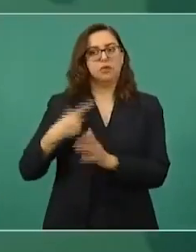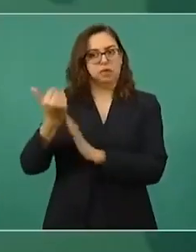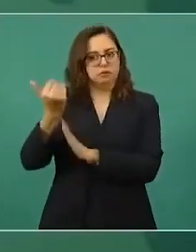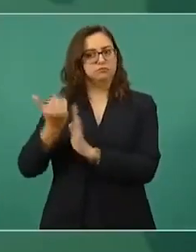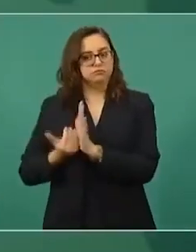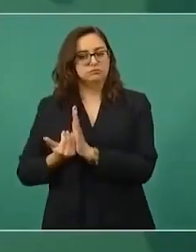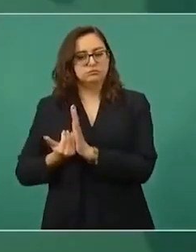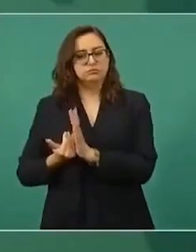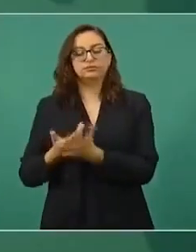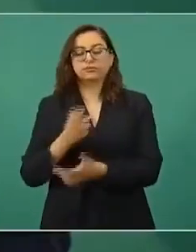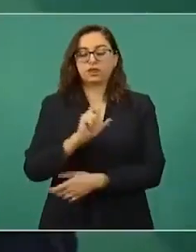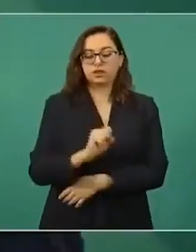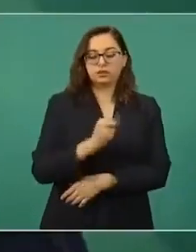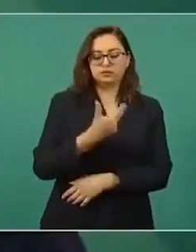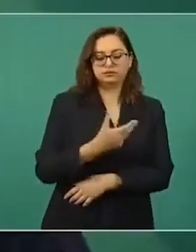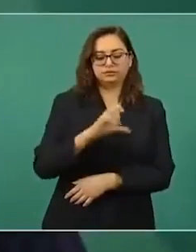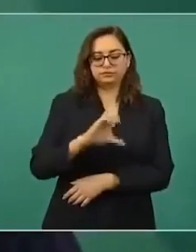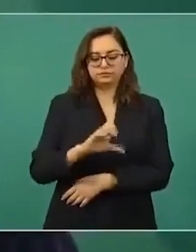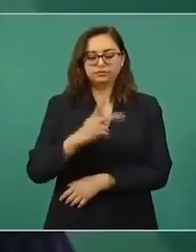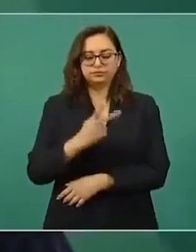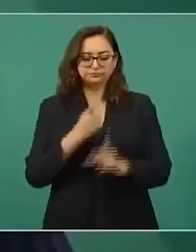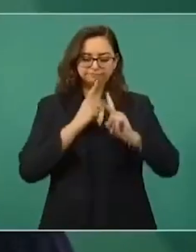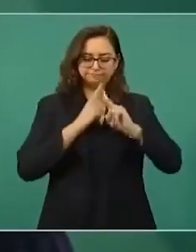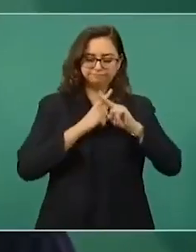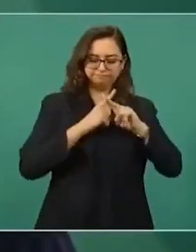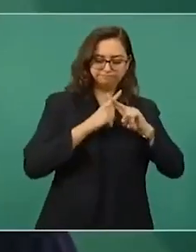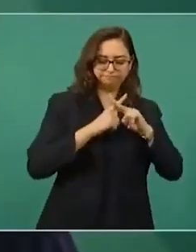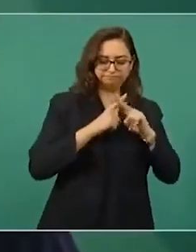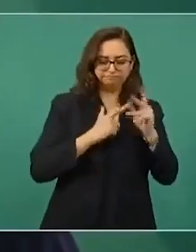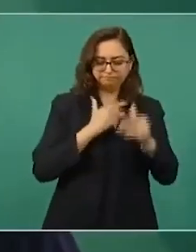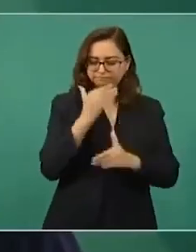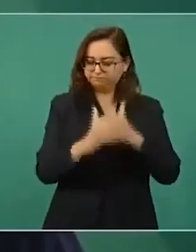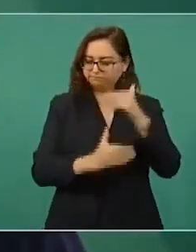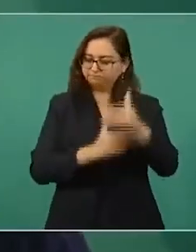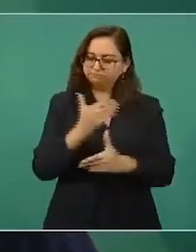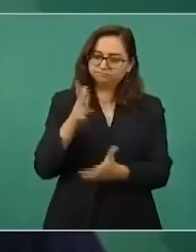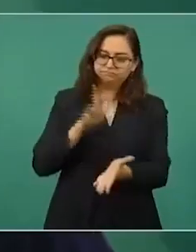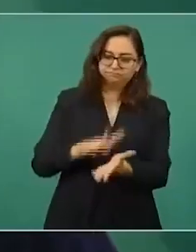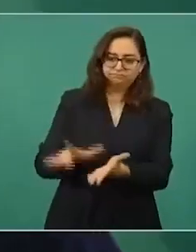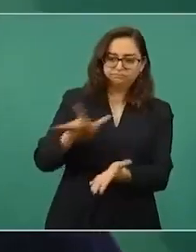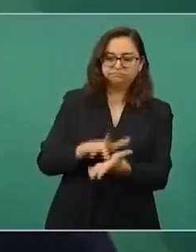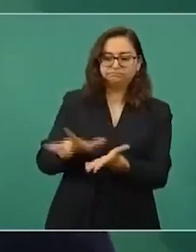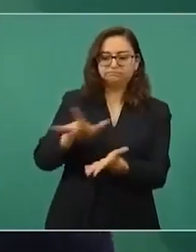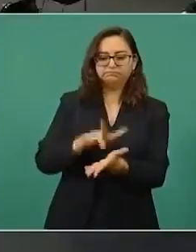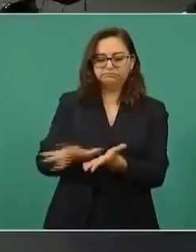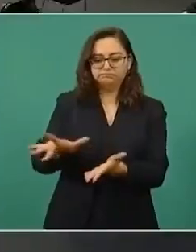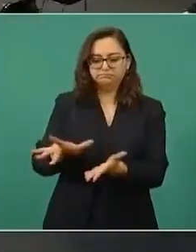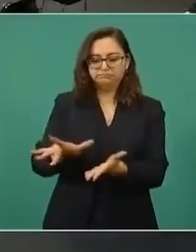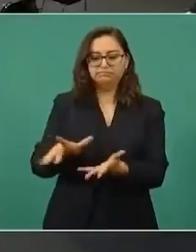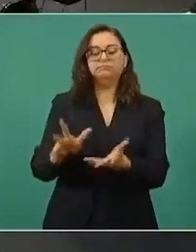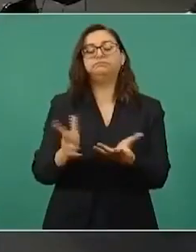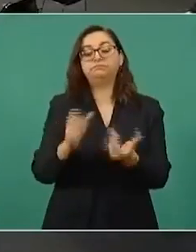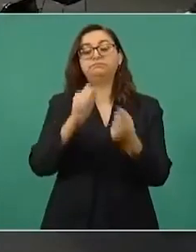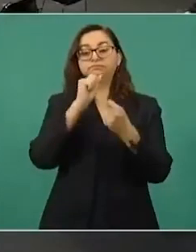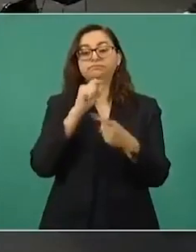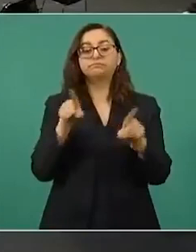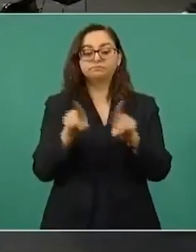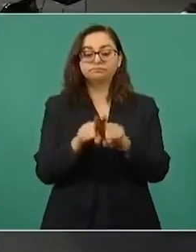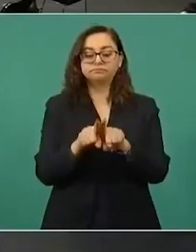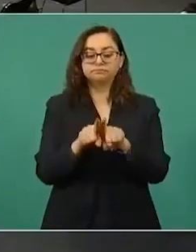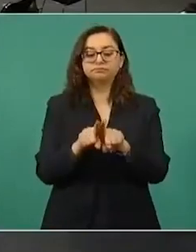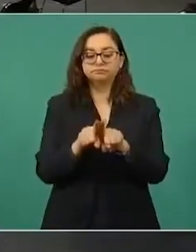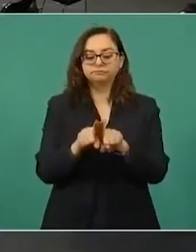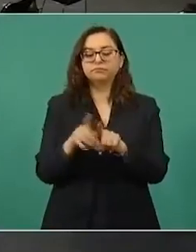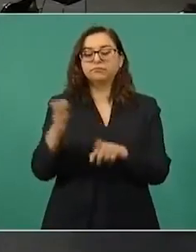Hacienda está haciendo este procedimiento, aunque ya hay un comunicado y tengo yo